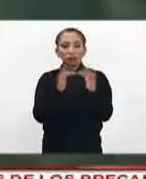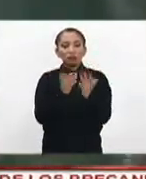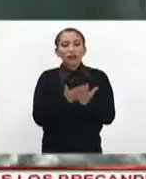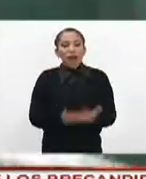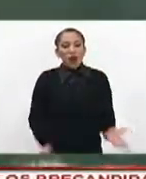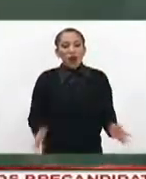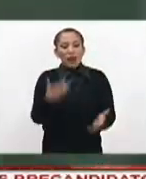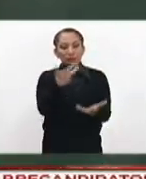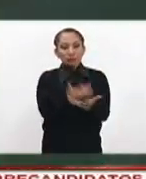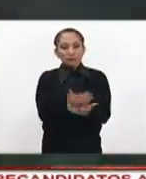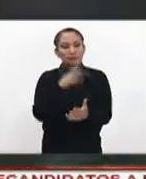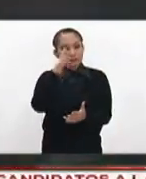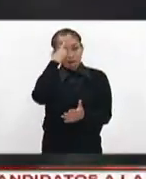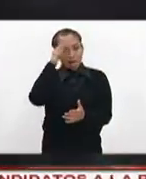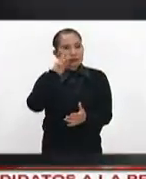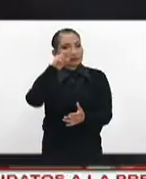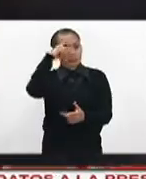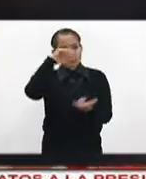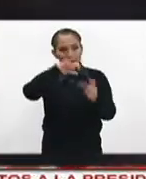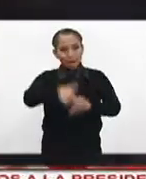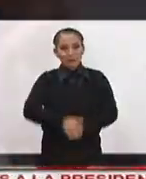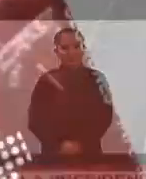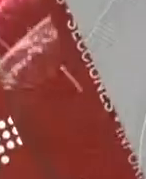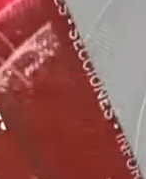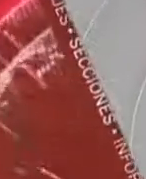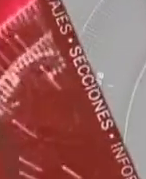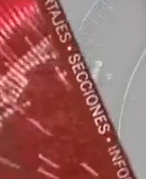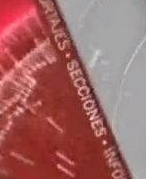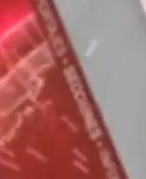Vamos a hacer una pausa. Le recuerdo que usted ve México al día.